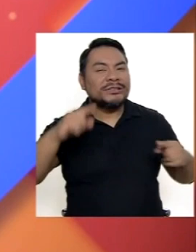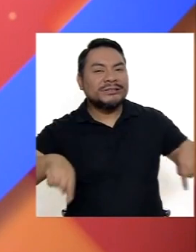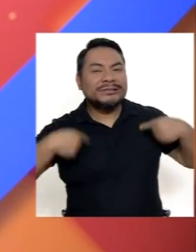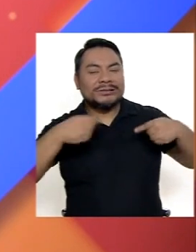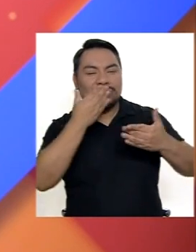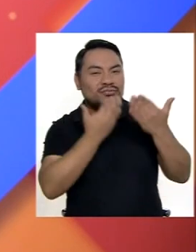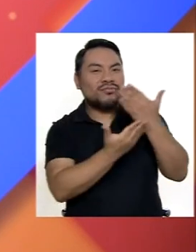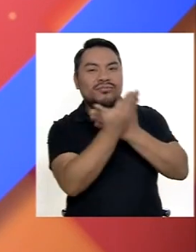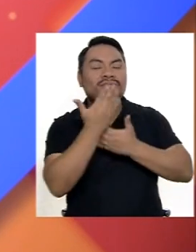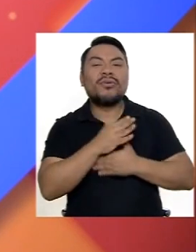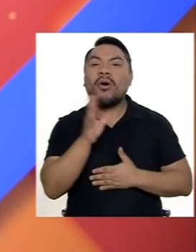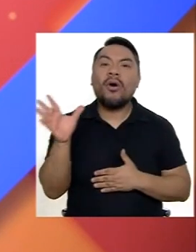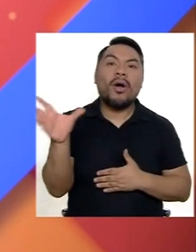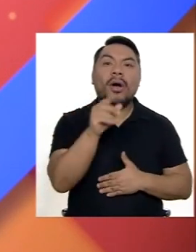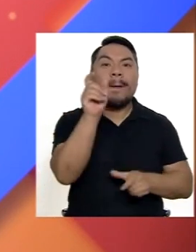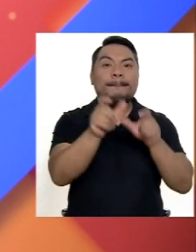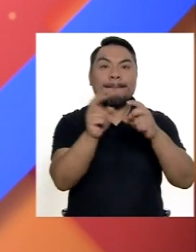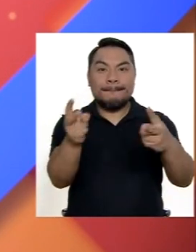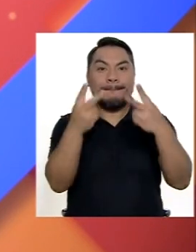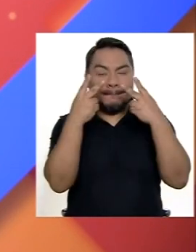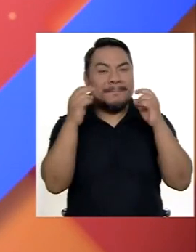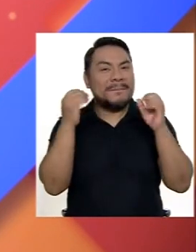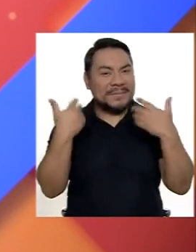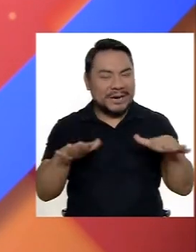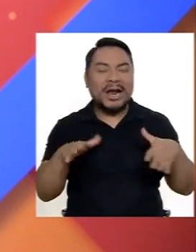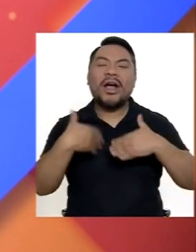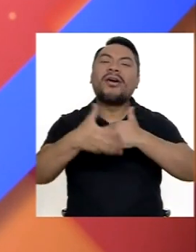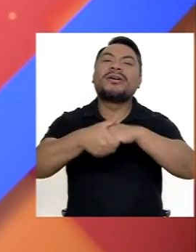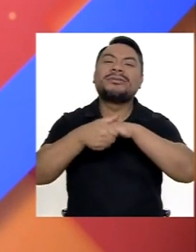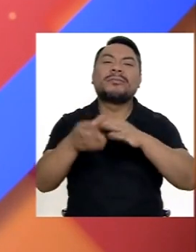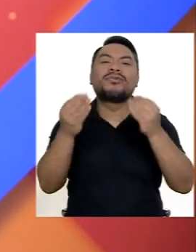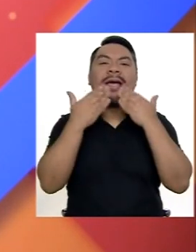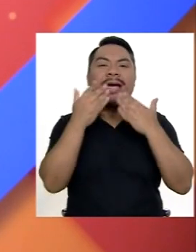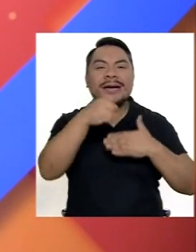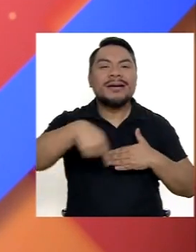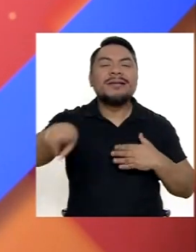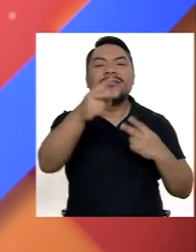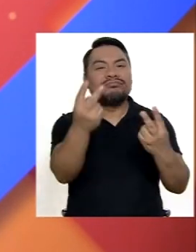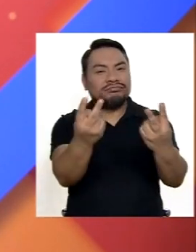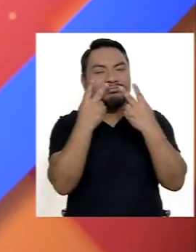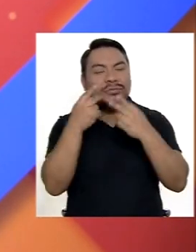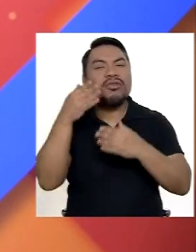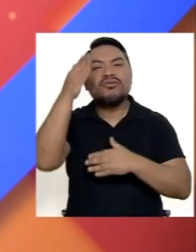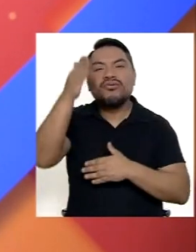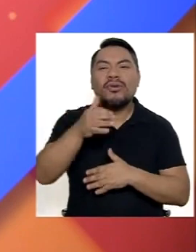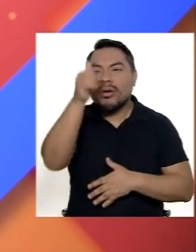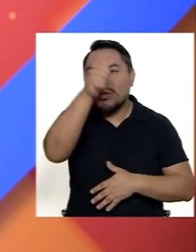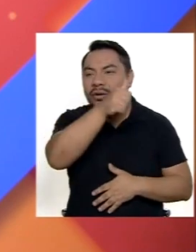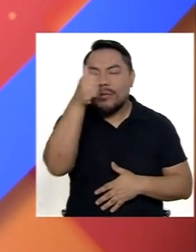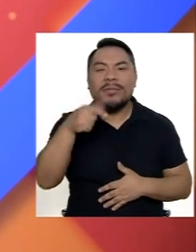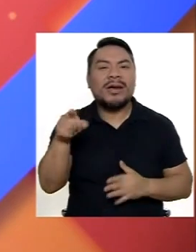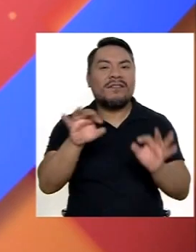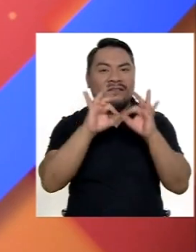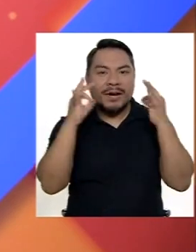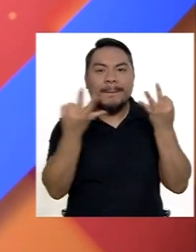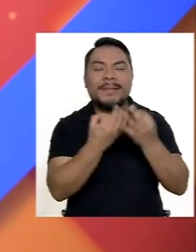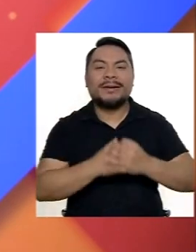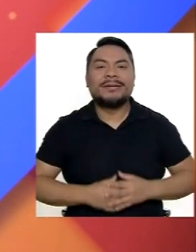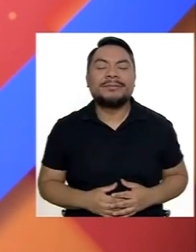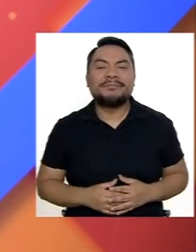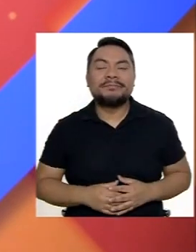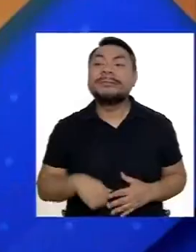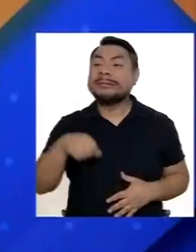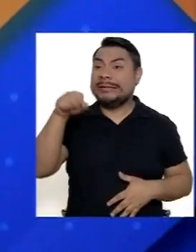Gina, muy buenos días A todos los seguidores de Sin Barreras también queremos saludarles Muchas gracias por acompañarnos todos los domingos en familia